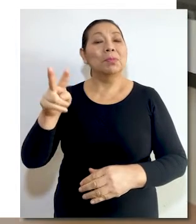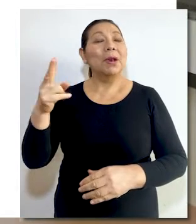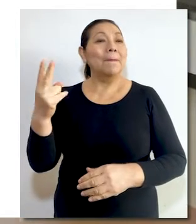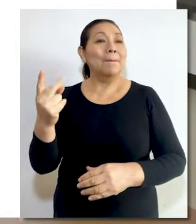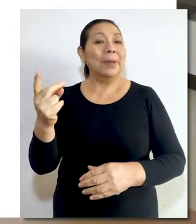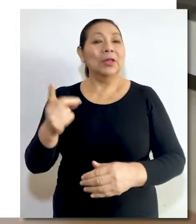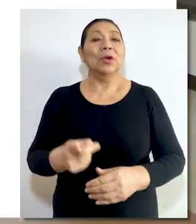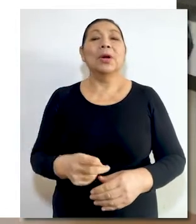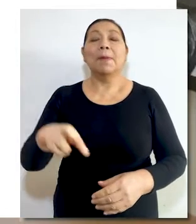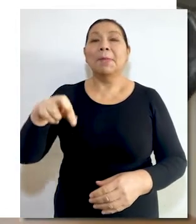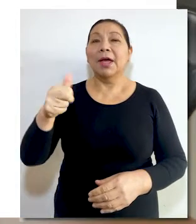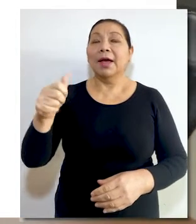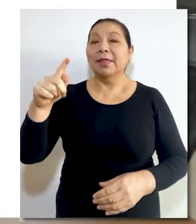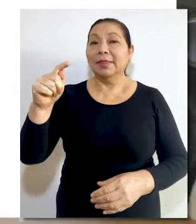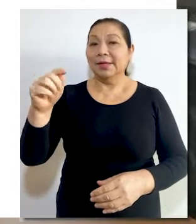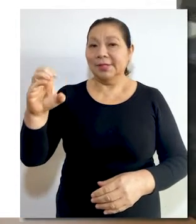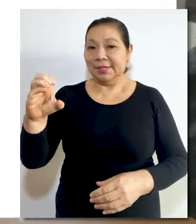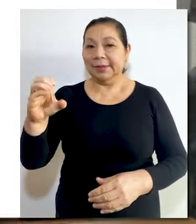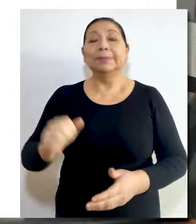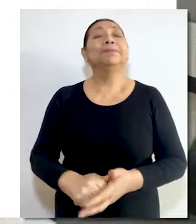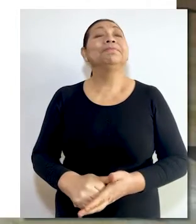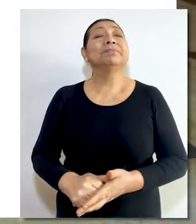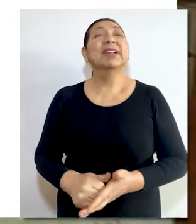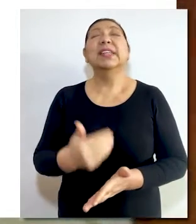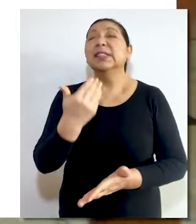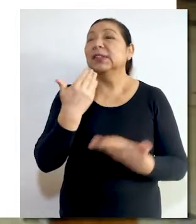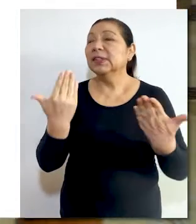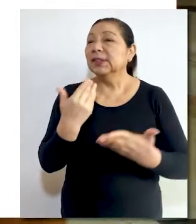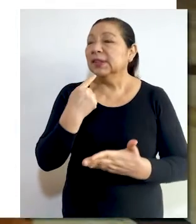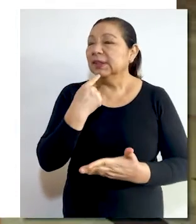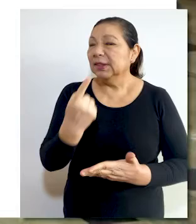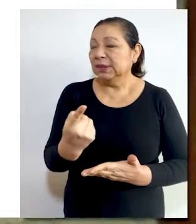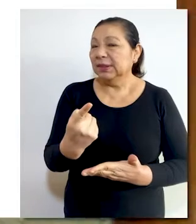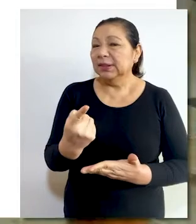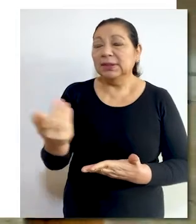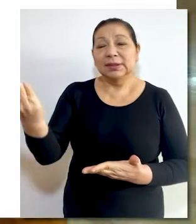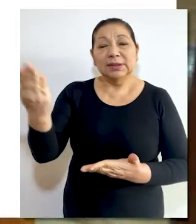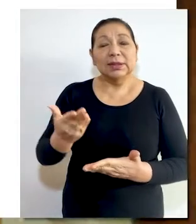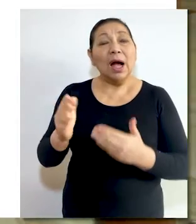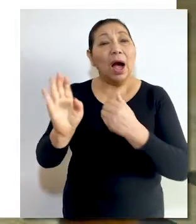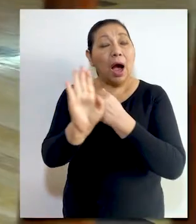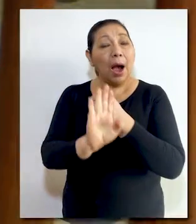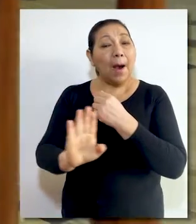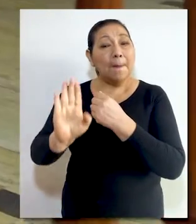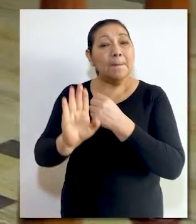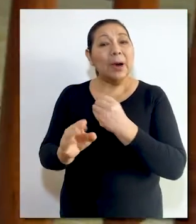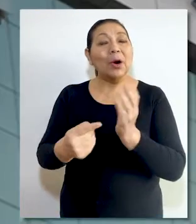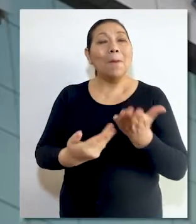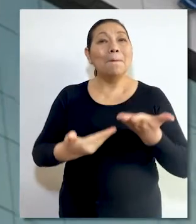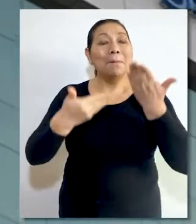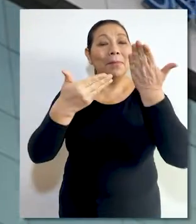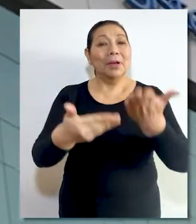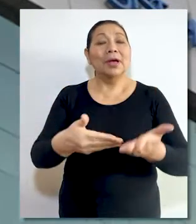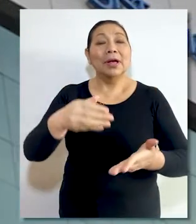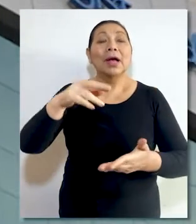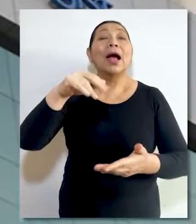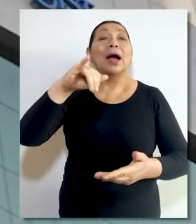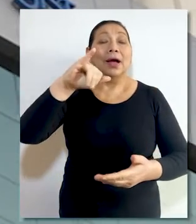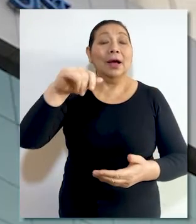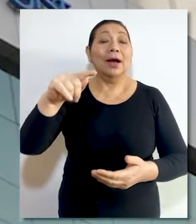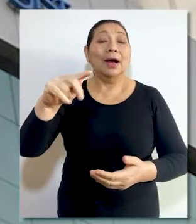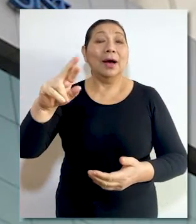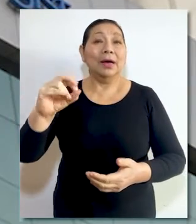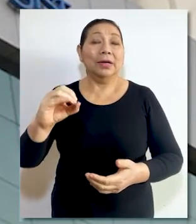-2021-PA-TC, que declara fundada en parte la demanda de amparo presentada por Harry